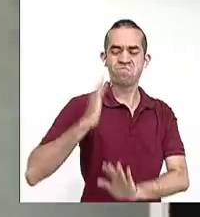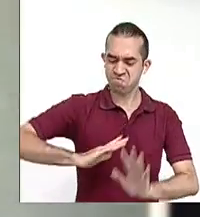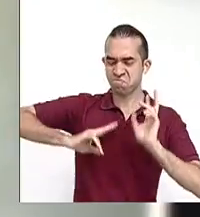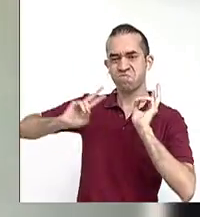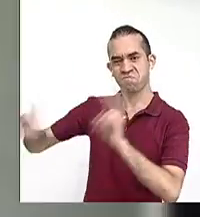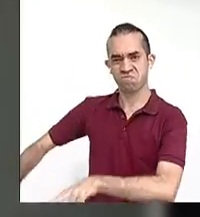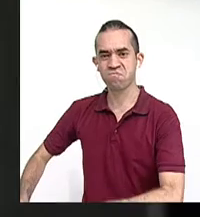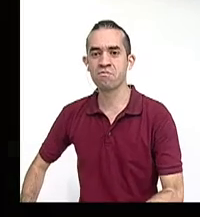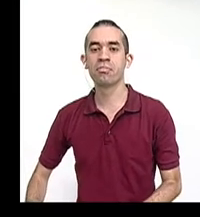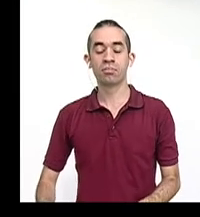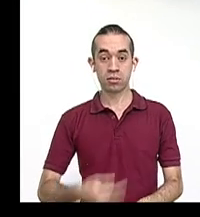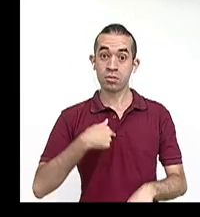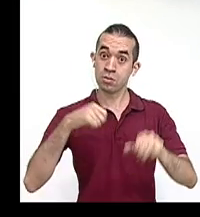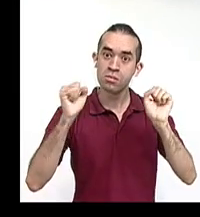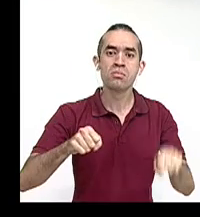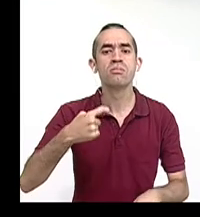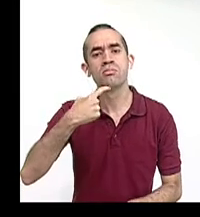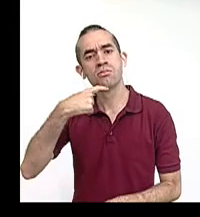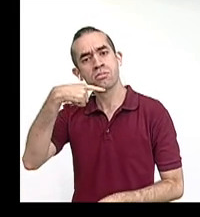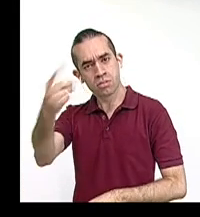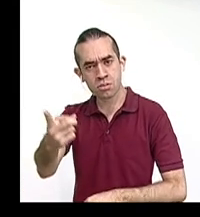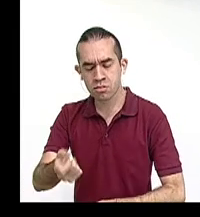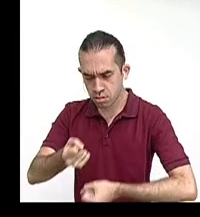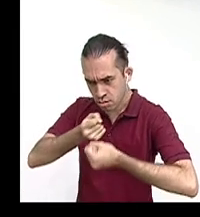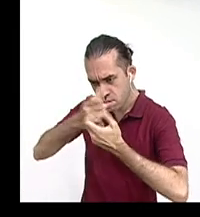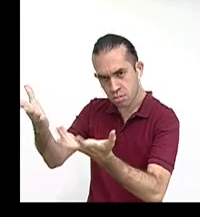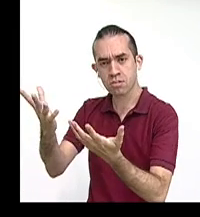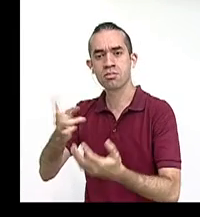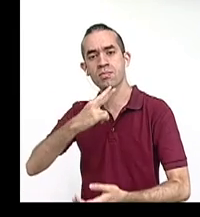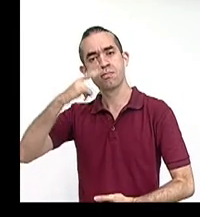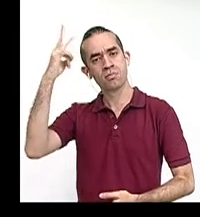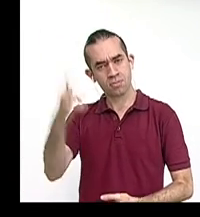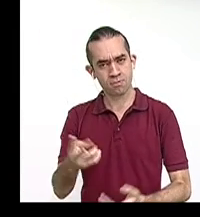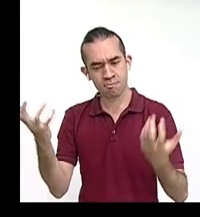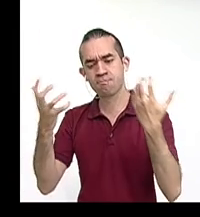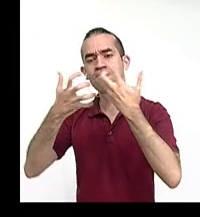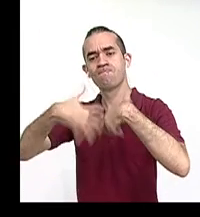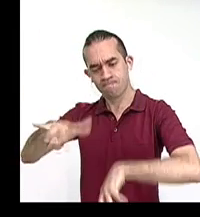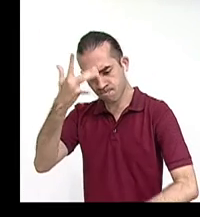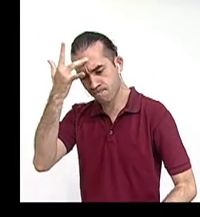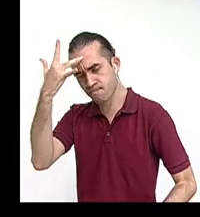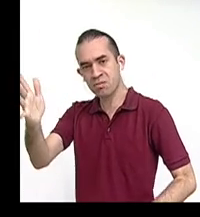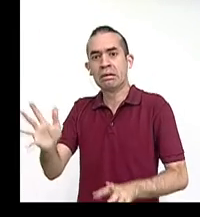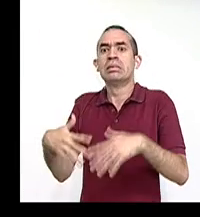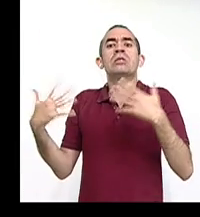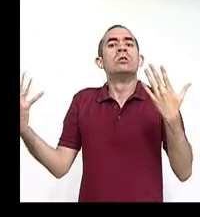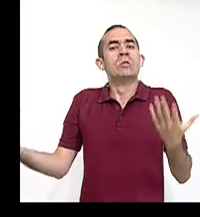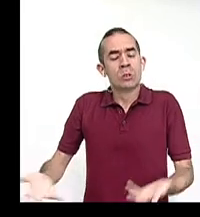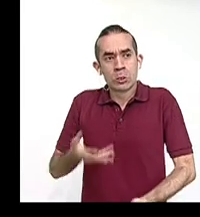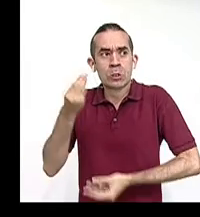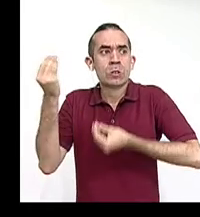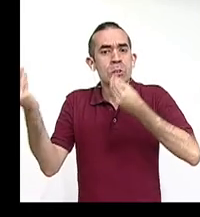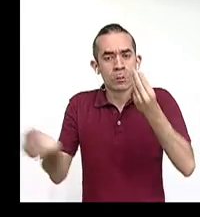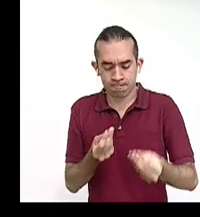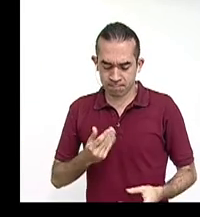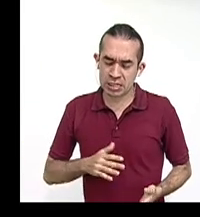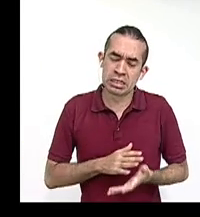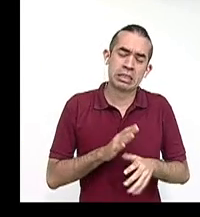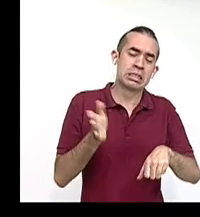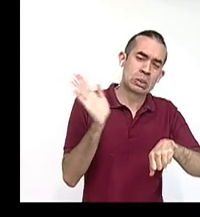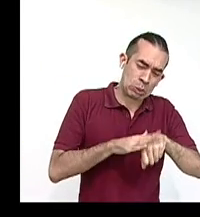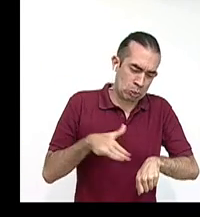decirte que tenga sentido y verdad, en vez de lavarnos la culpa